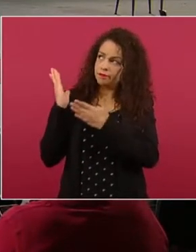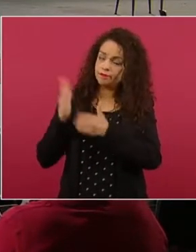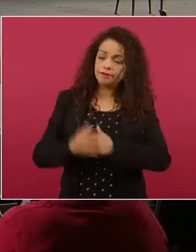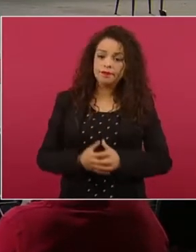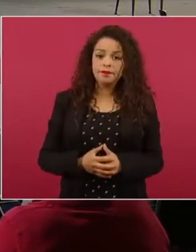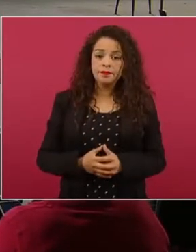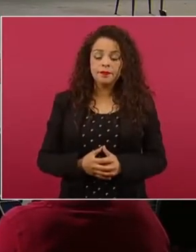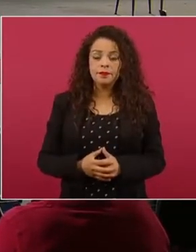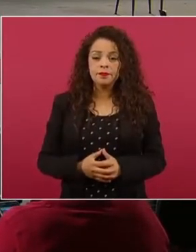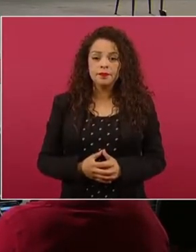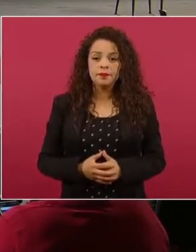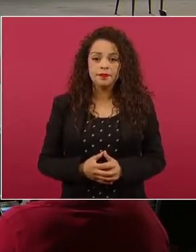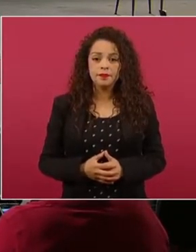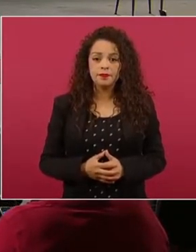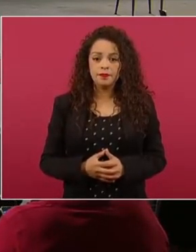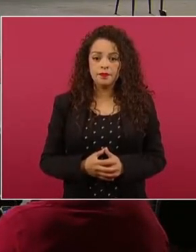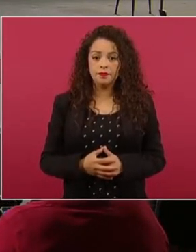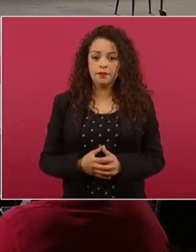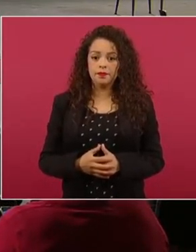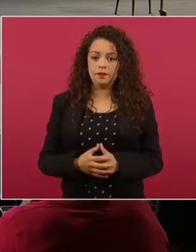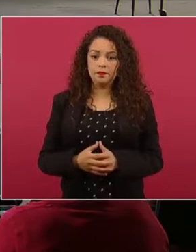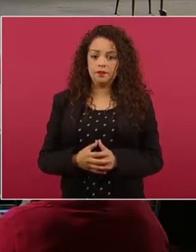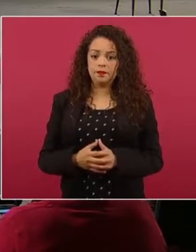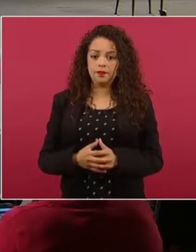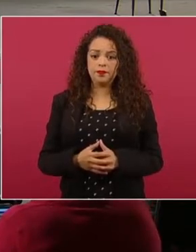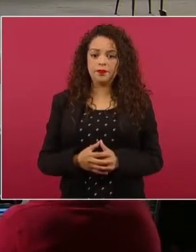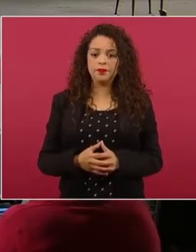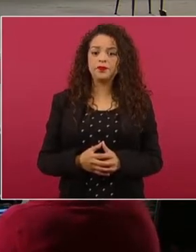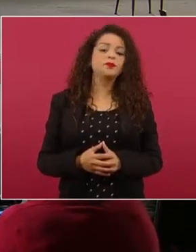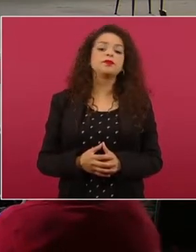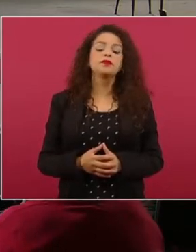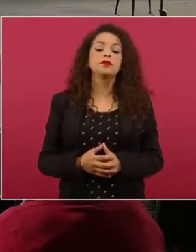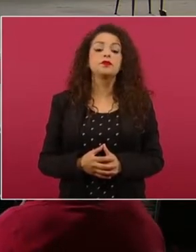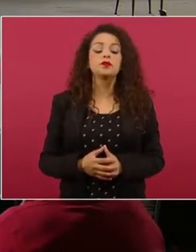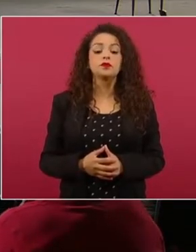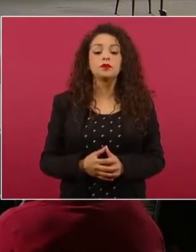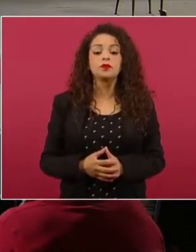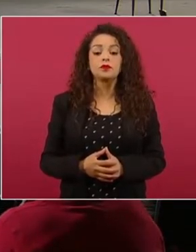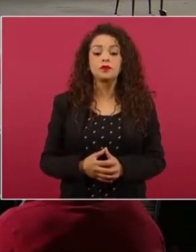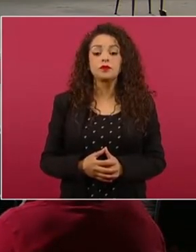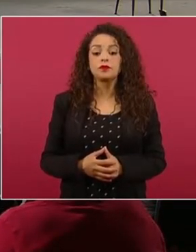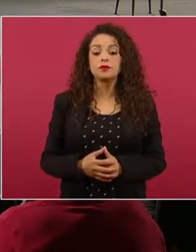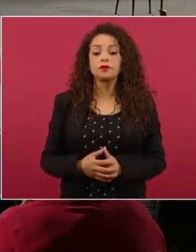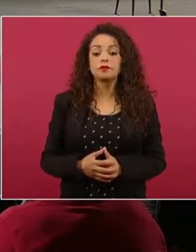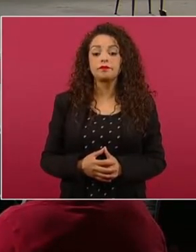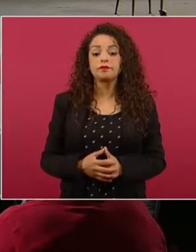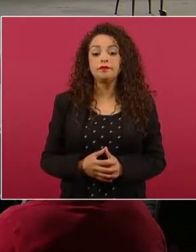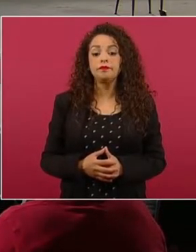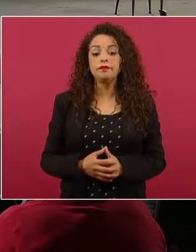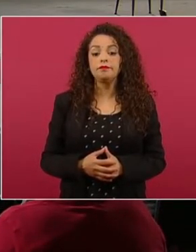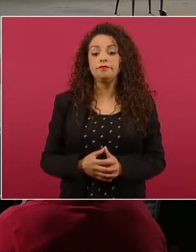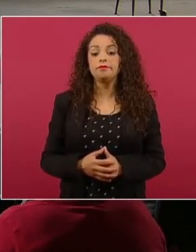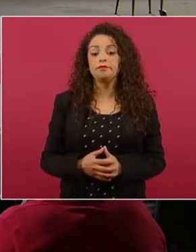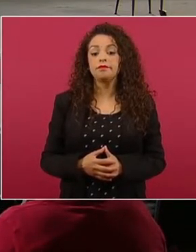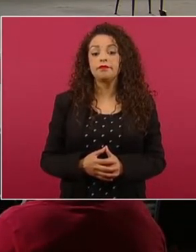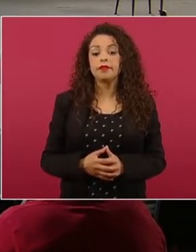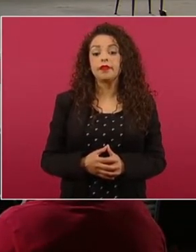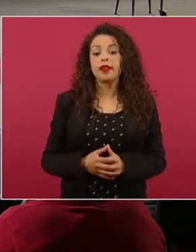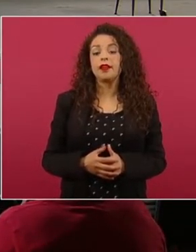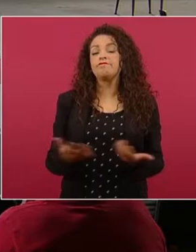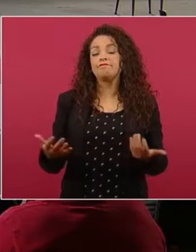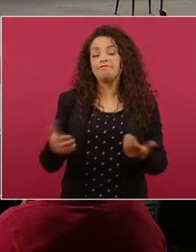Y bueno, mientras los conservadores difunden una visión